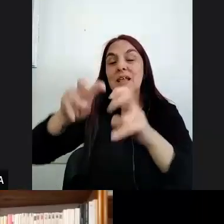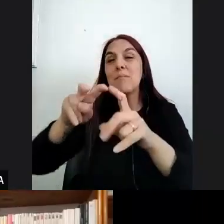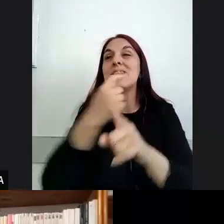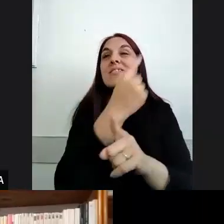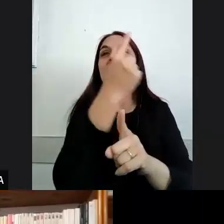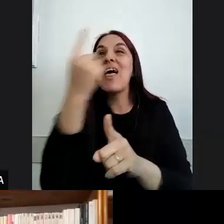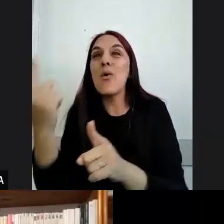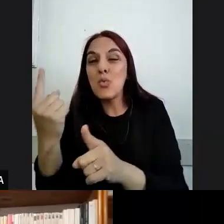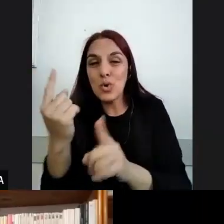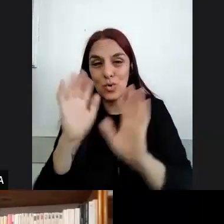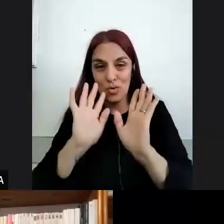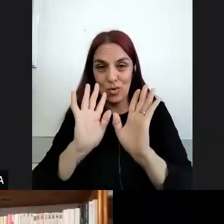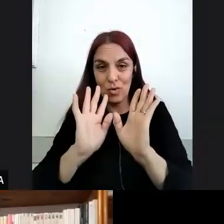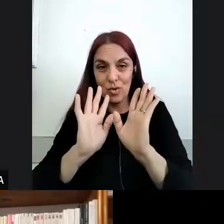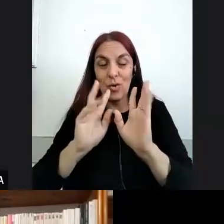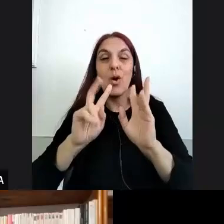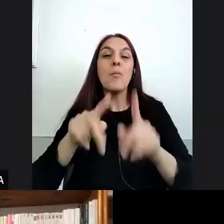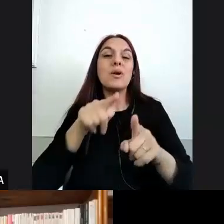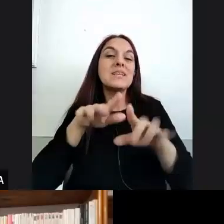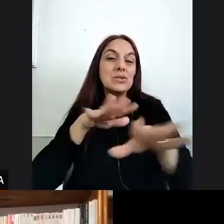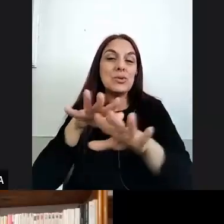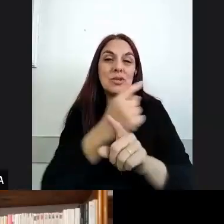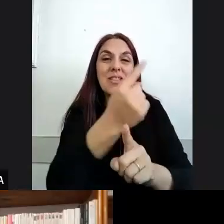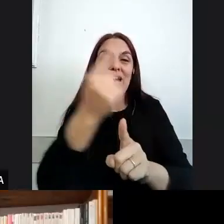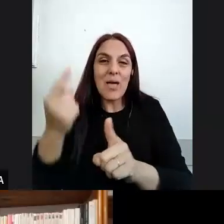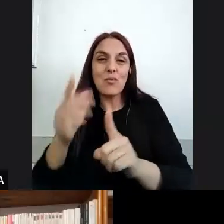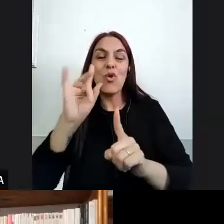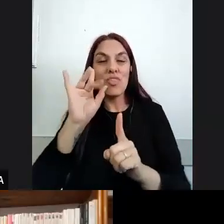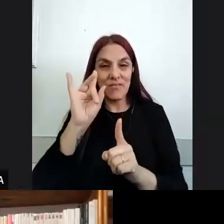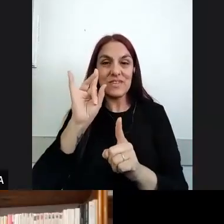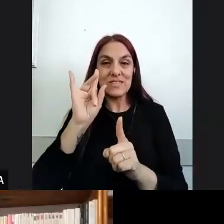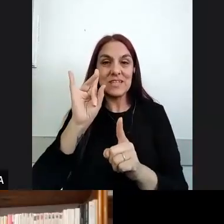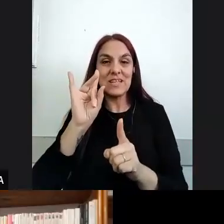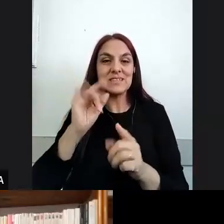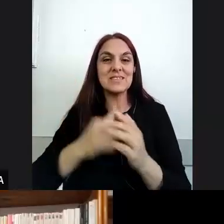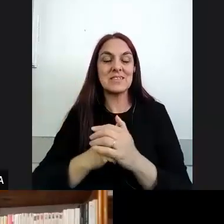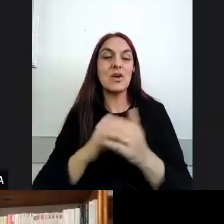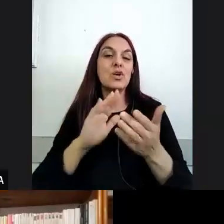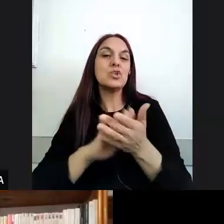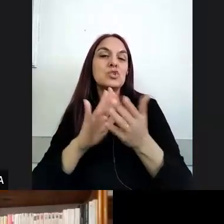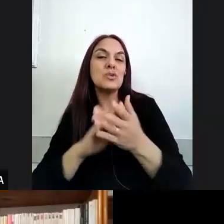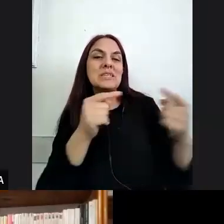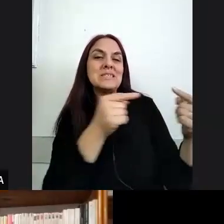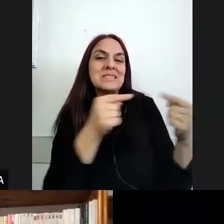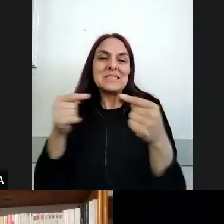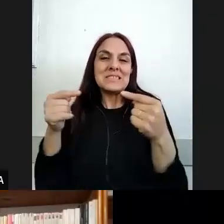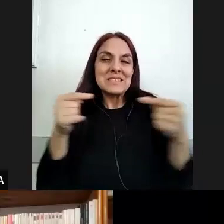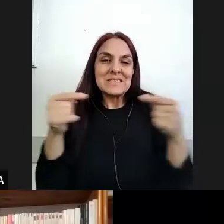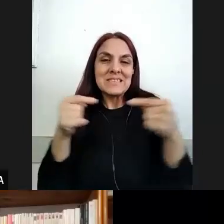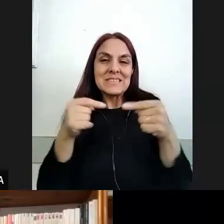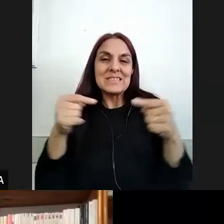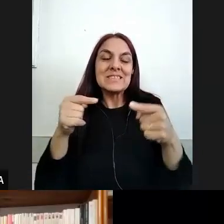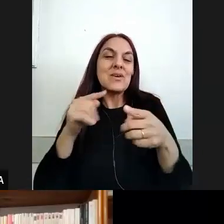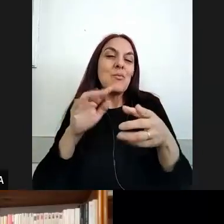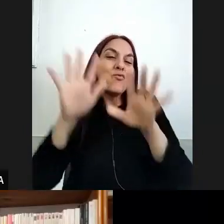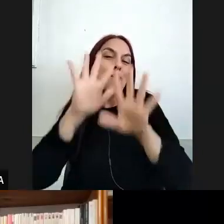¿no? porque son cuestiones particulares tan complejas de las tensiones dentro de una formación histórico-social concreta